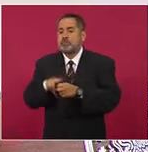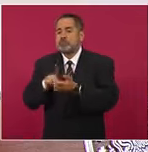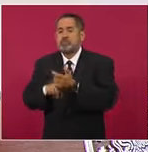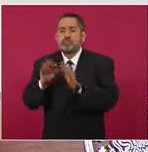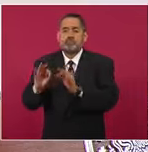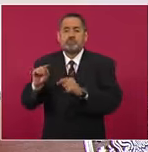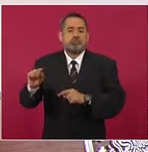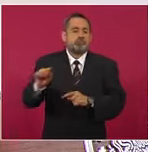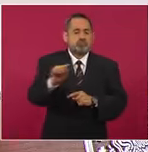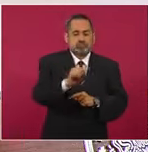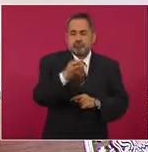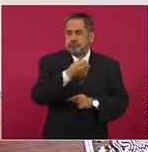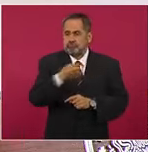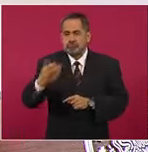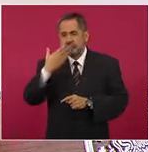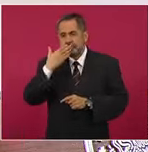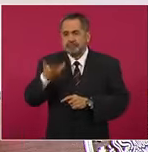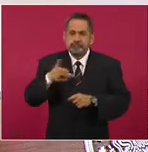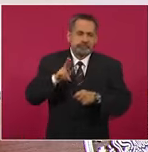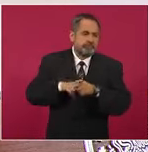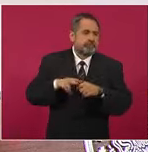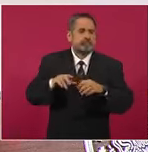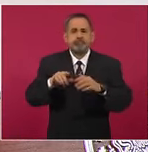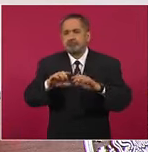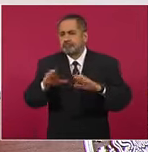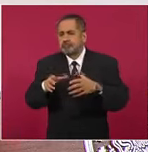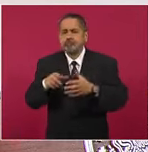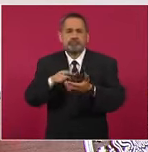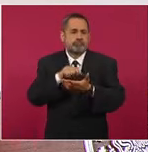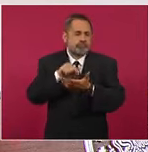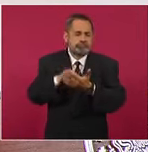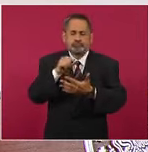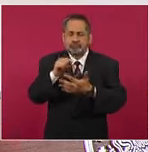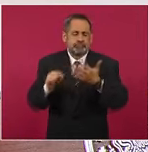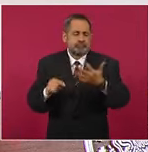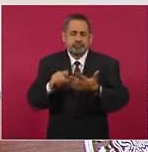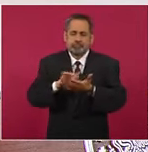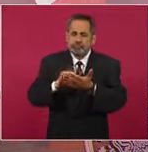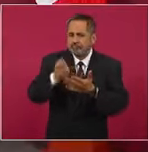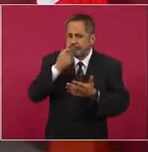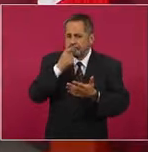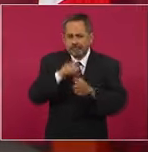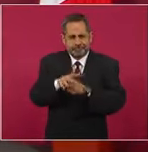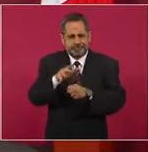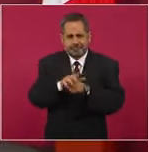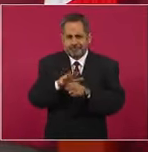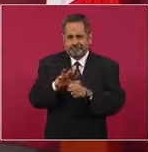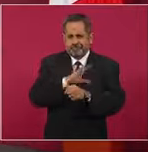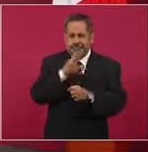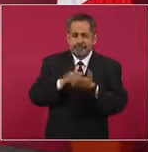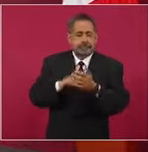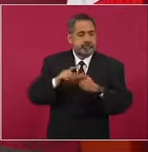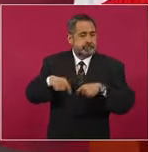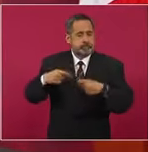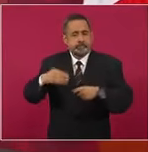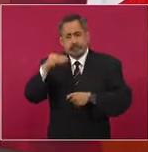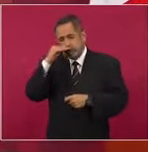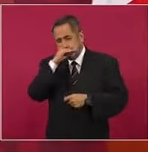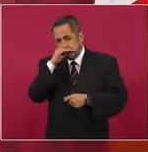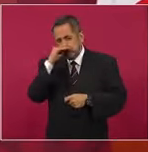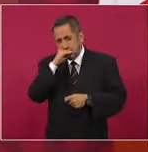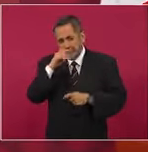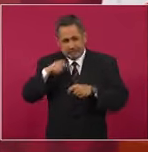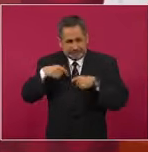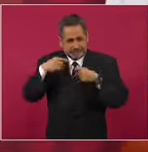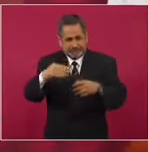estado, hospitales, equipo, medicamentos gratuitos, atención